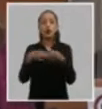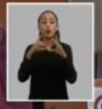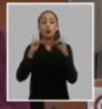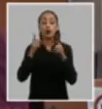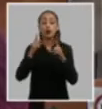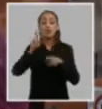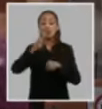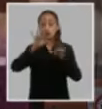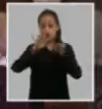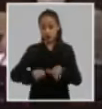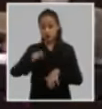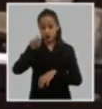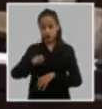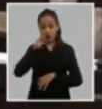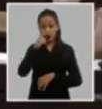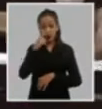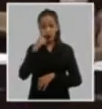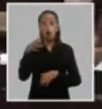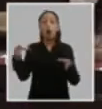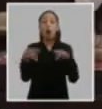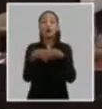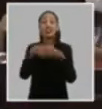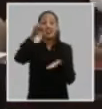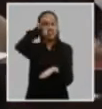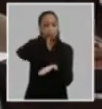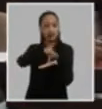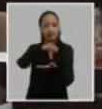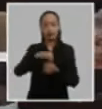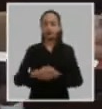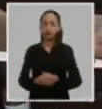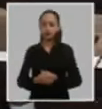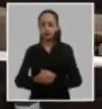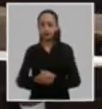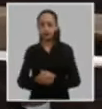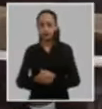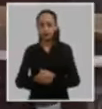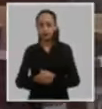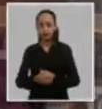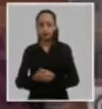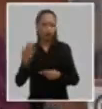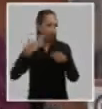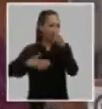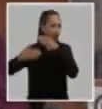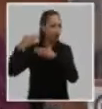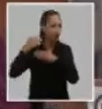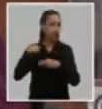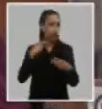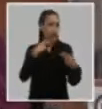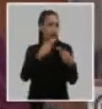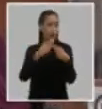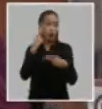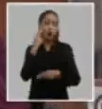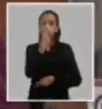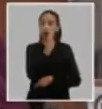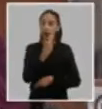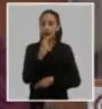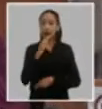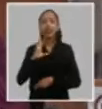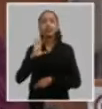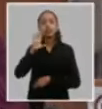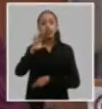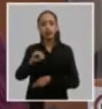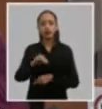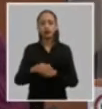segundo secretario del comité central en una ocasión el apóstol de la independencia José Martí expresó esa es la